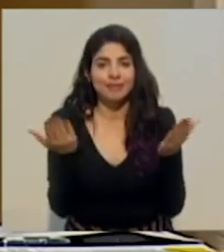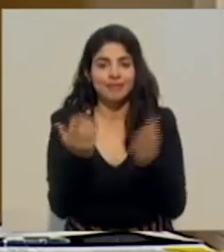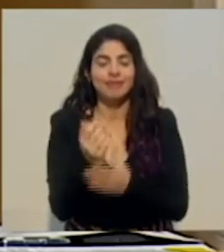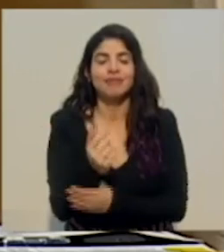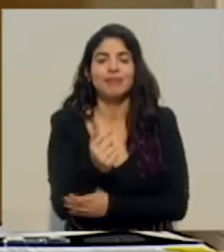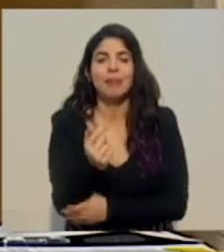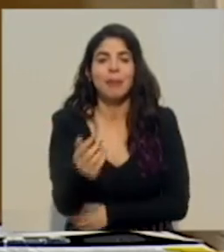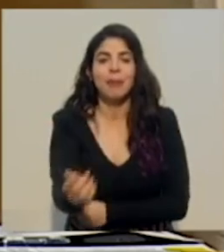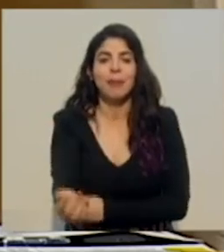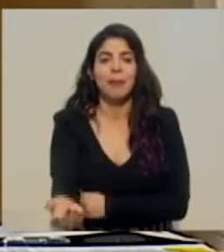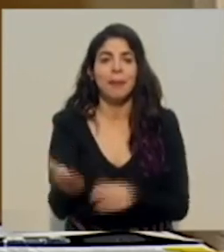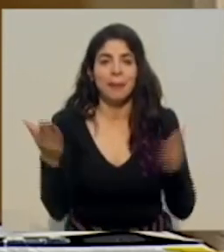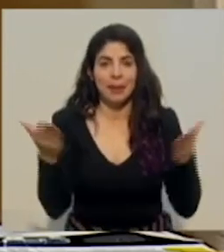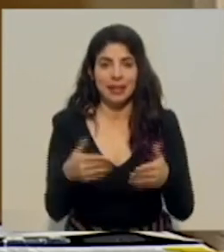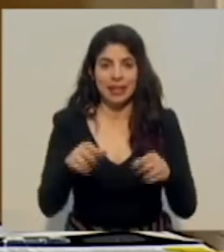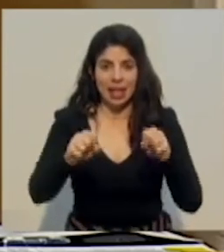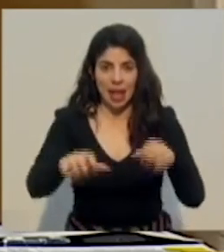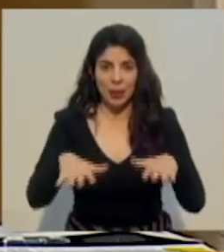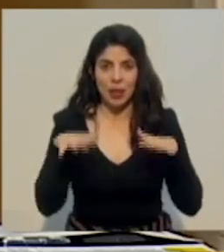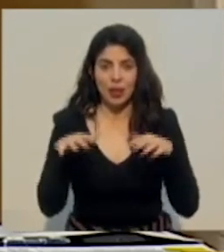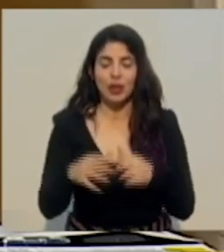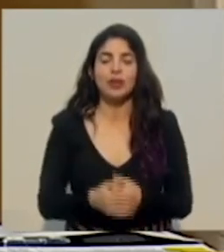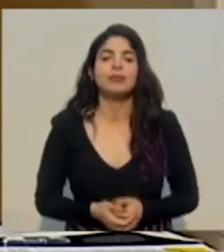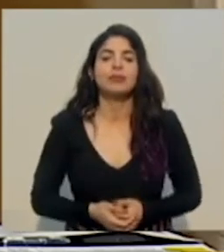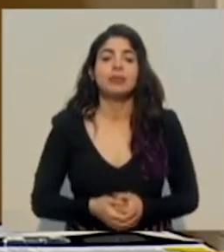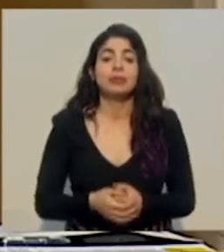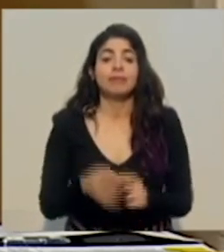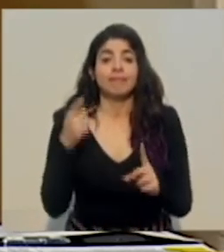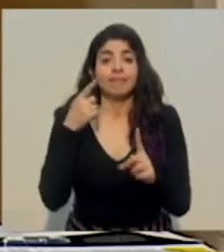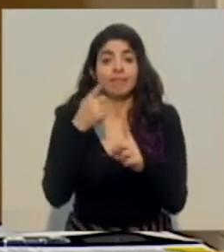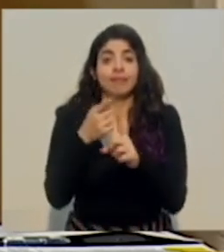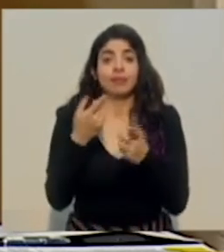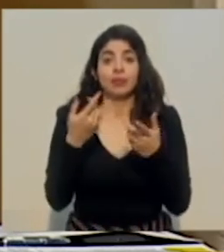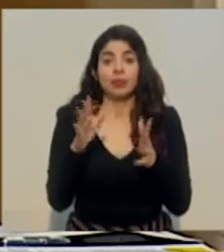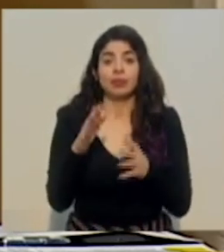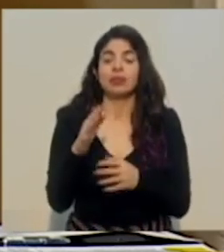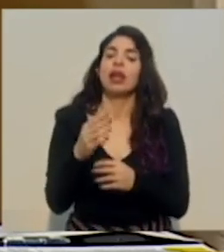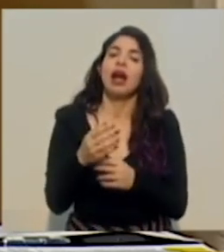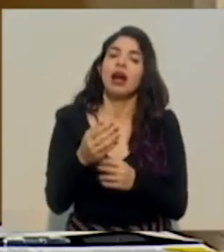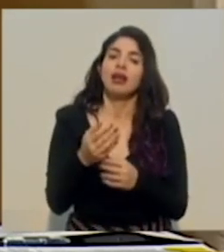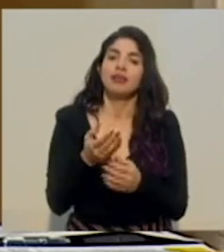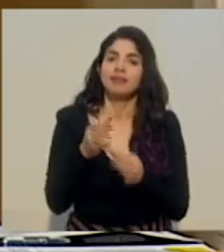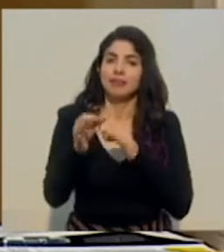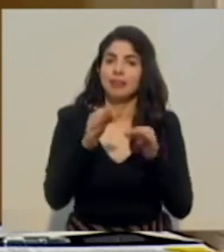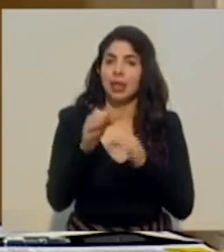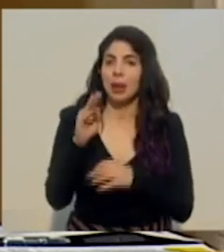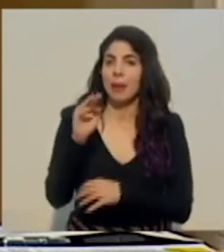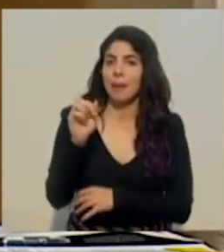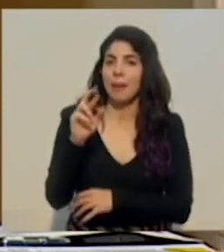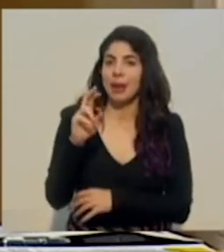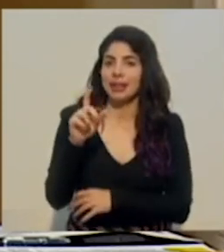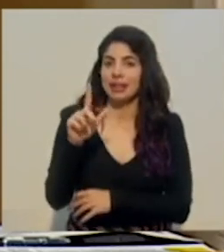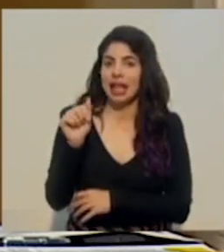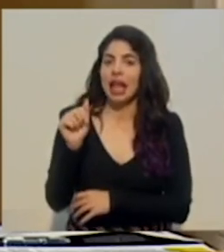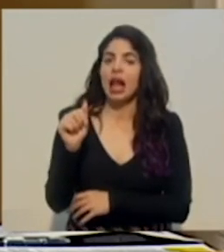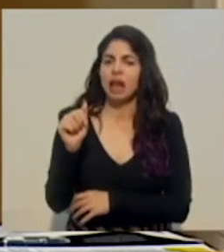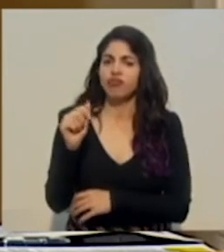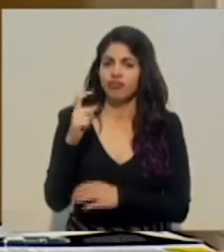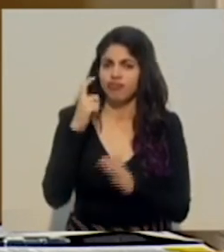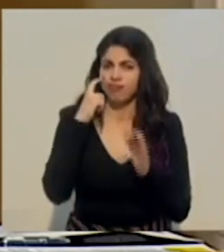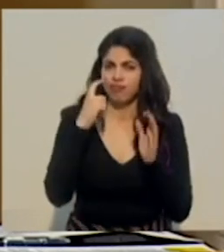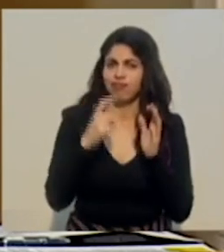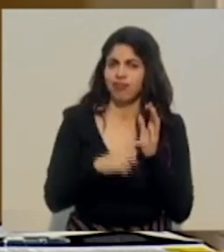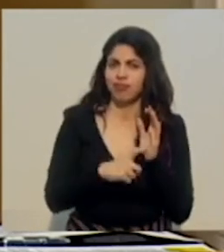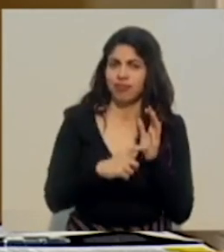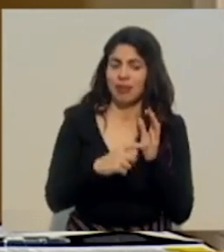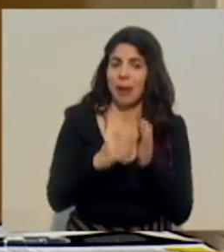acá en el auditorio. En el marco de lo que planteaba doña Marcela, reconocer desde el punto de vista de la